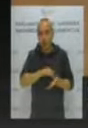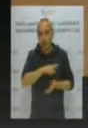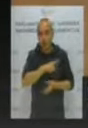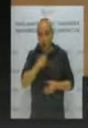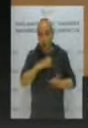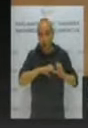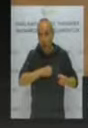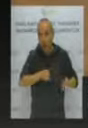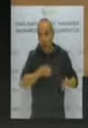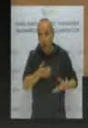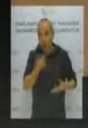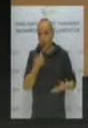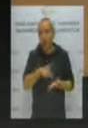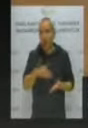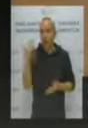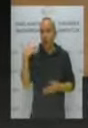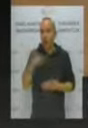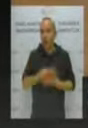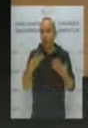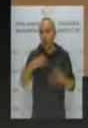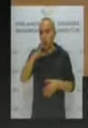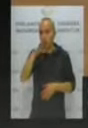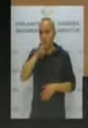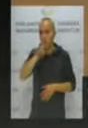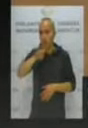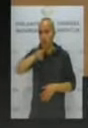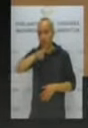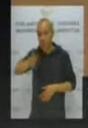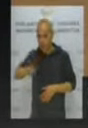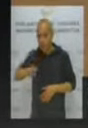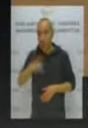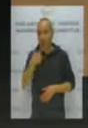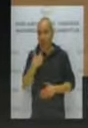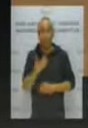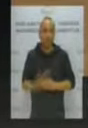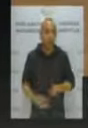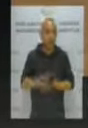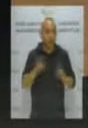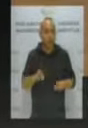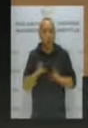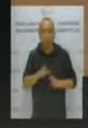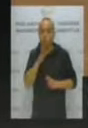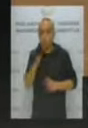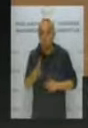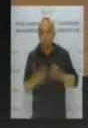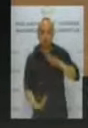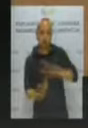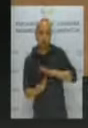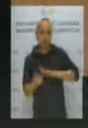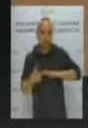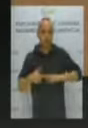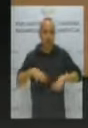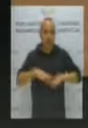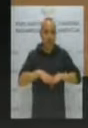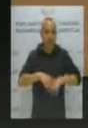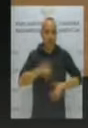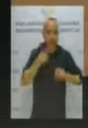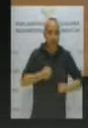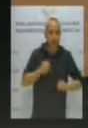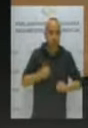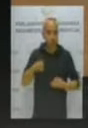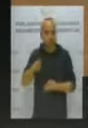vemos cómo hay una del 18 de febrero de 2013, donde dice, un fallo informático causa interrupciones en la red de salud, hacienda y desarrollo rural y se